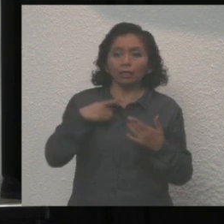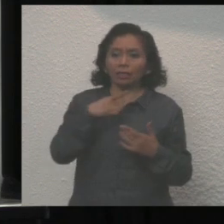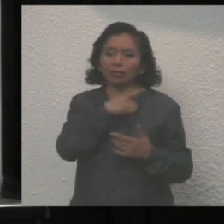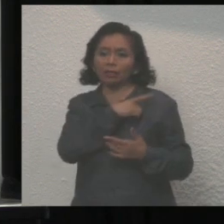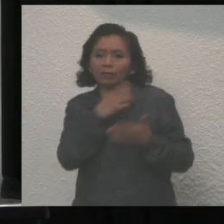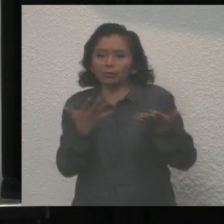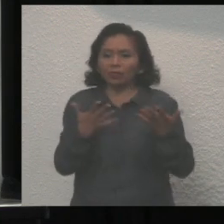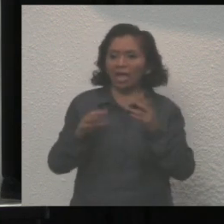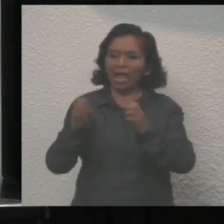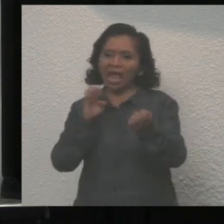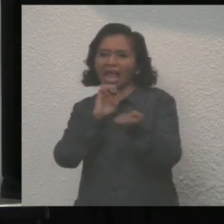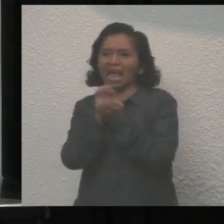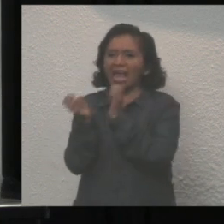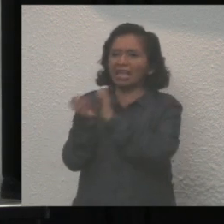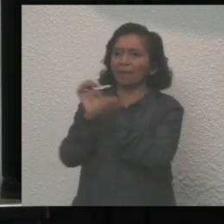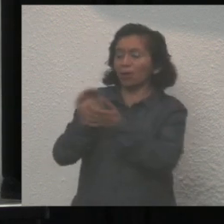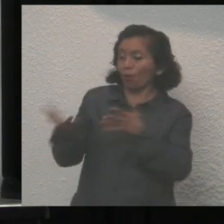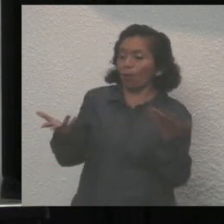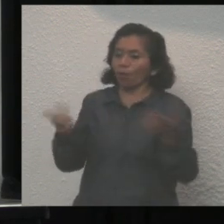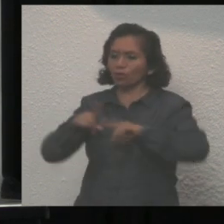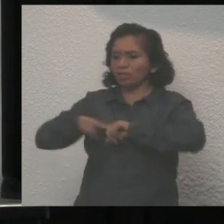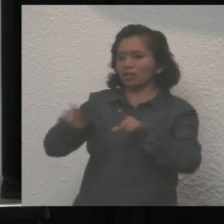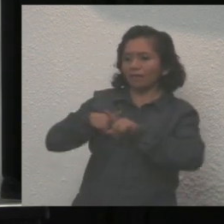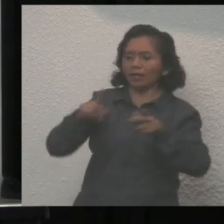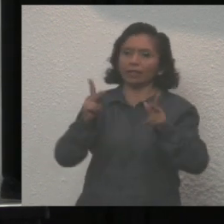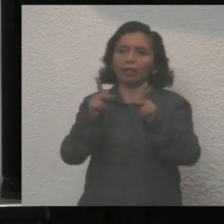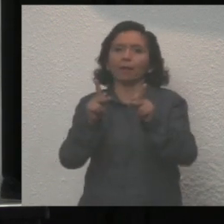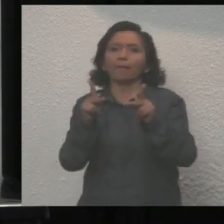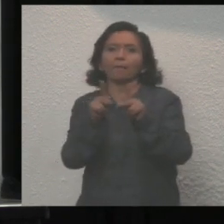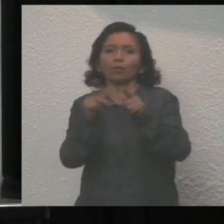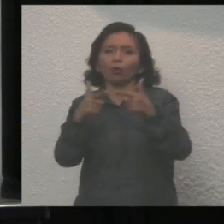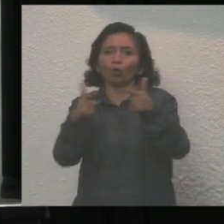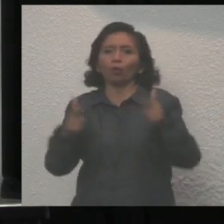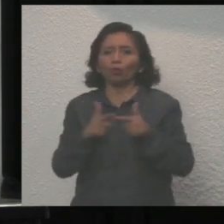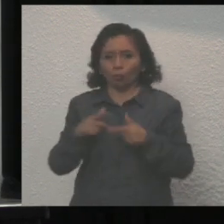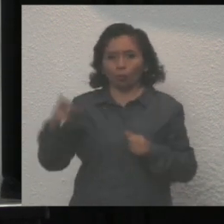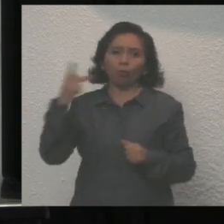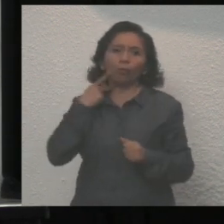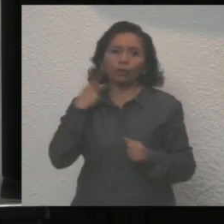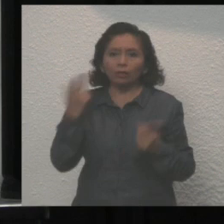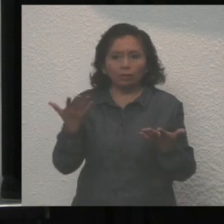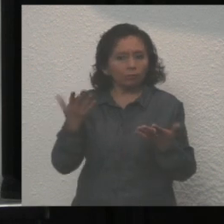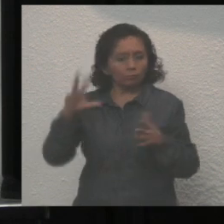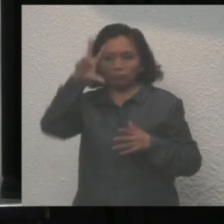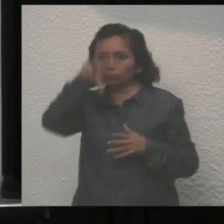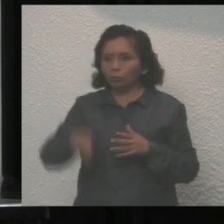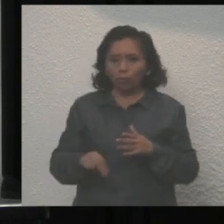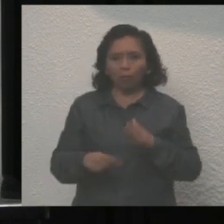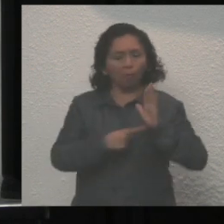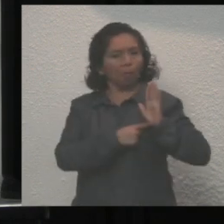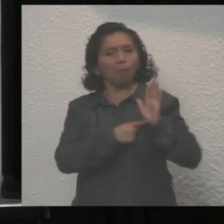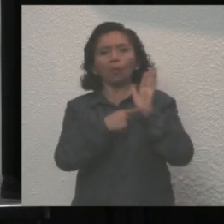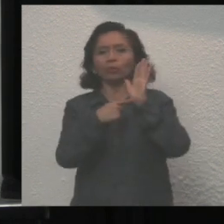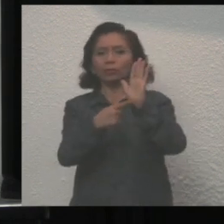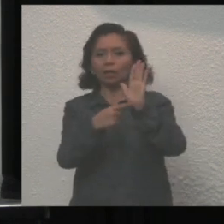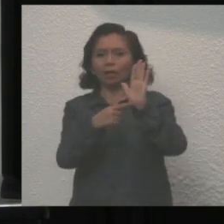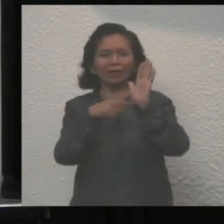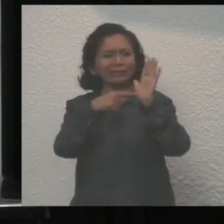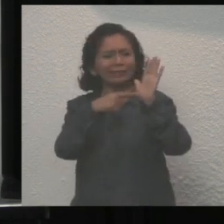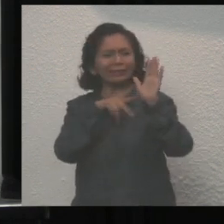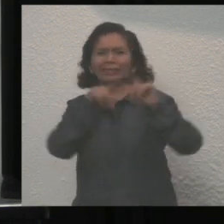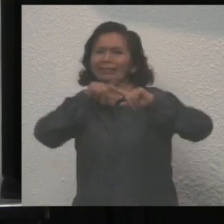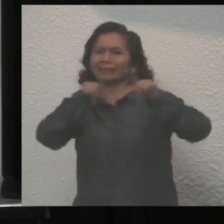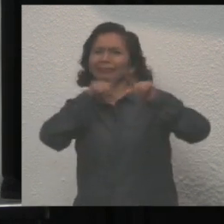adversarios por no ser del mismo partido político. Dar resultados no debe tener ni colores